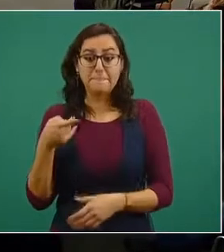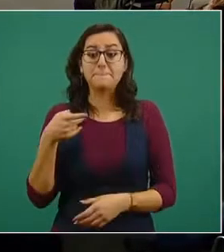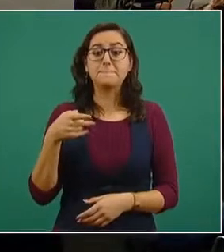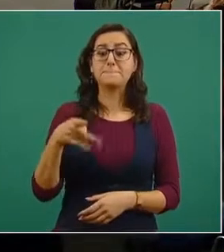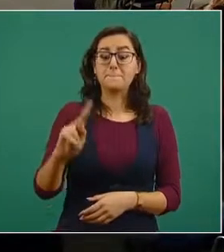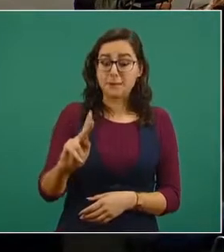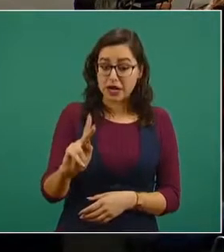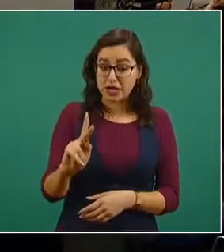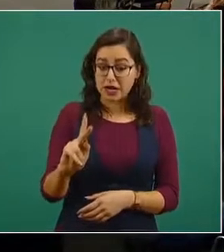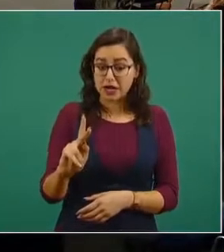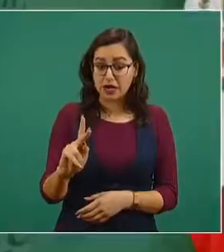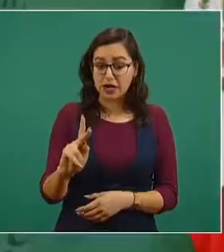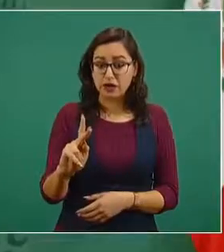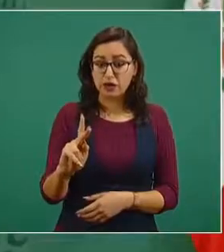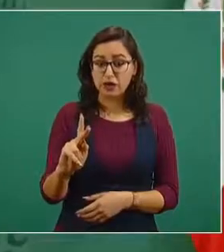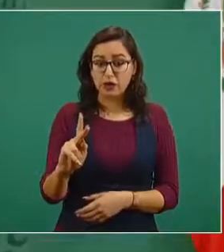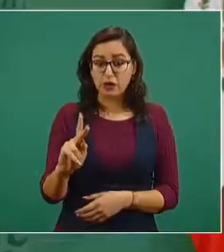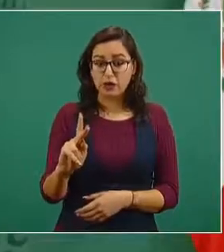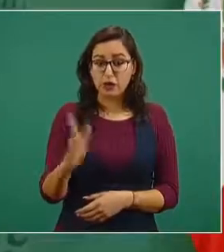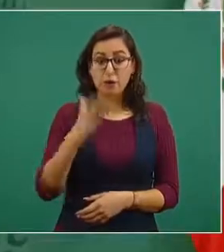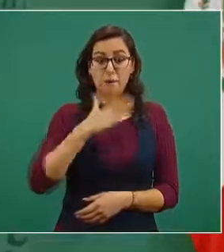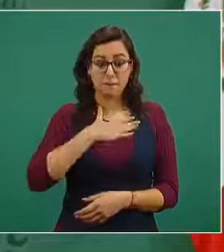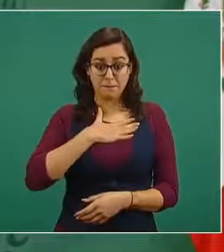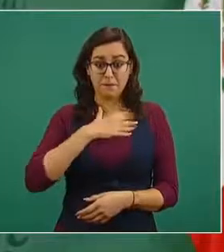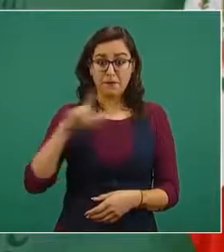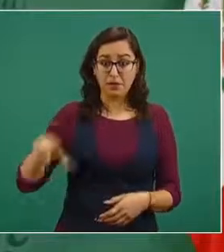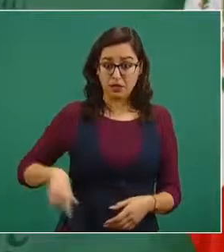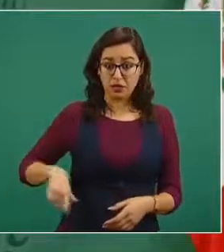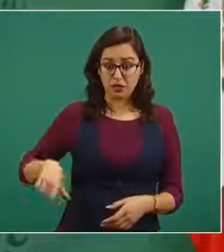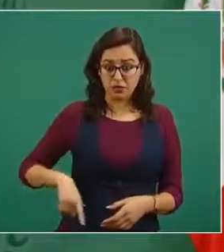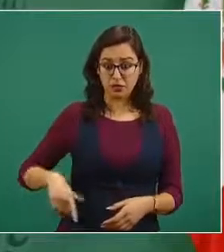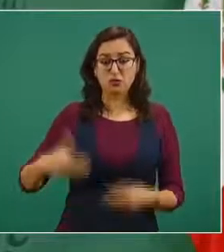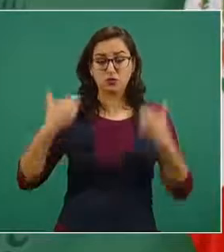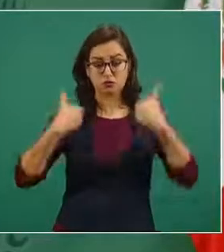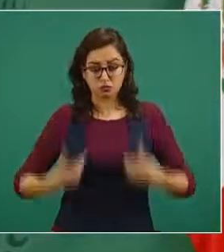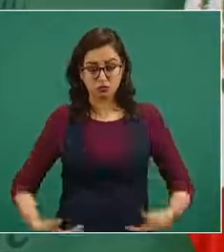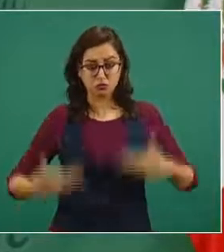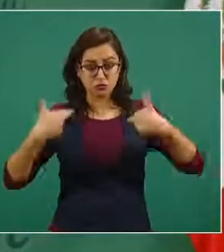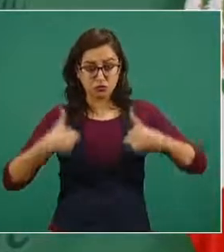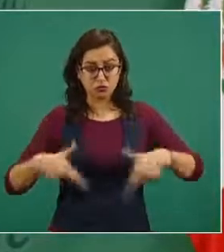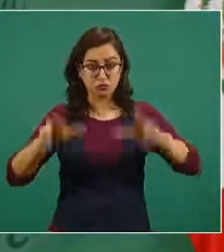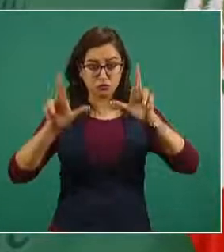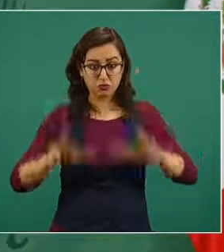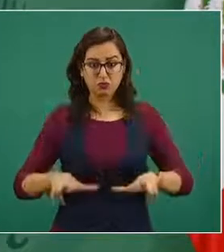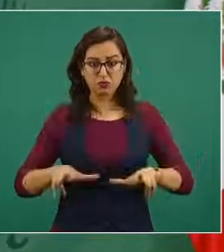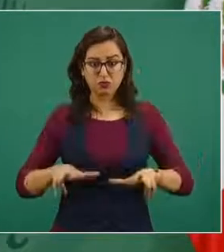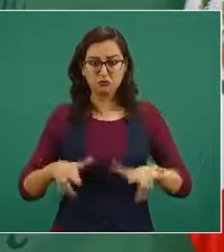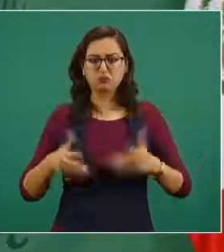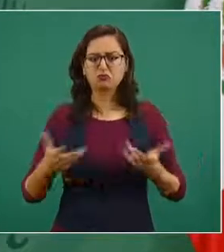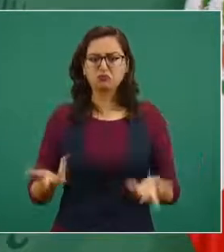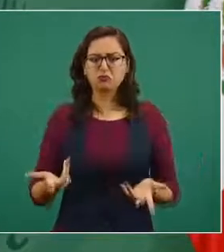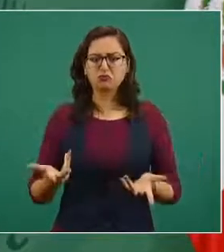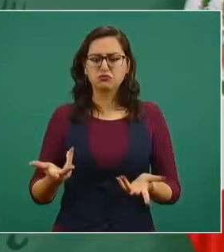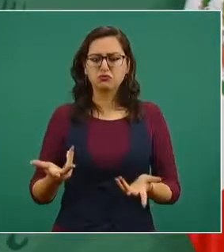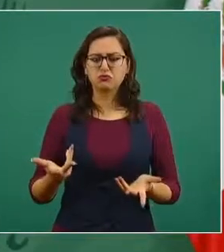secunda,